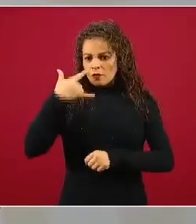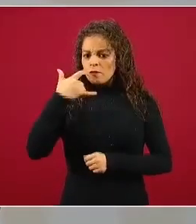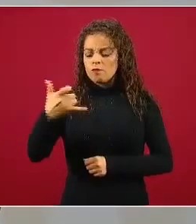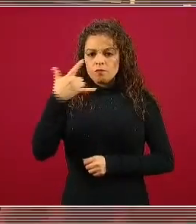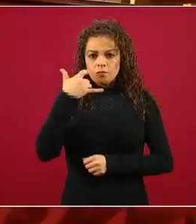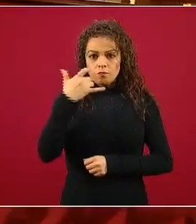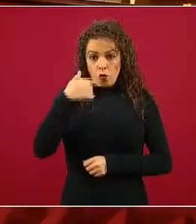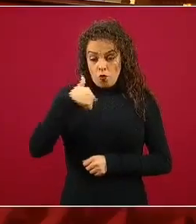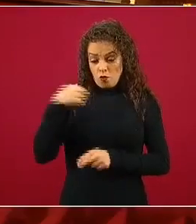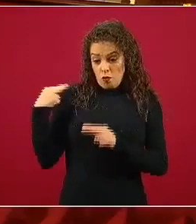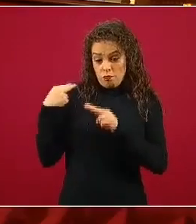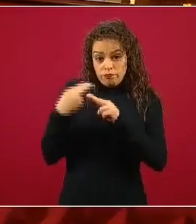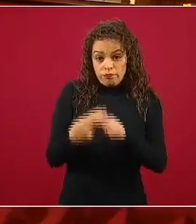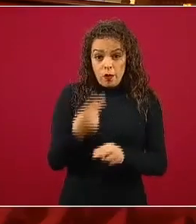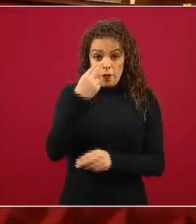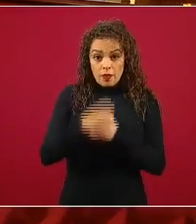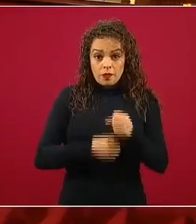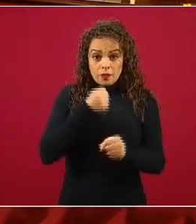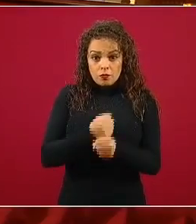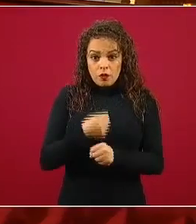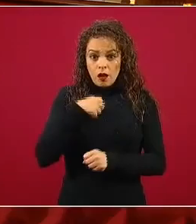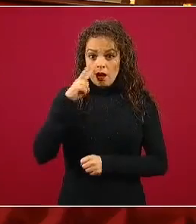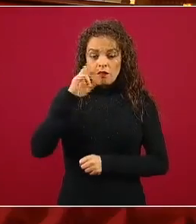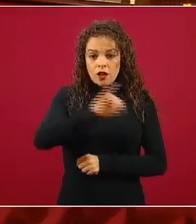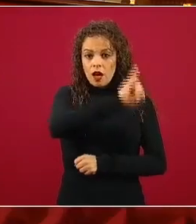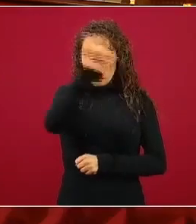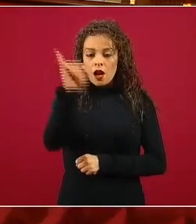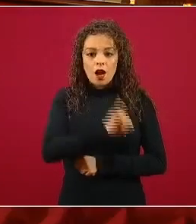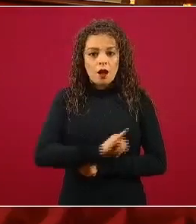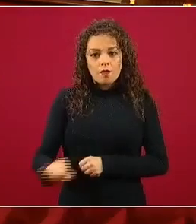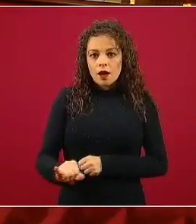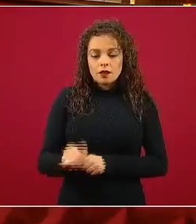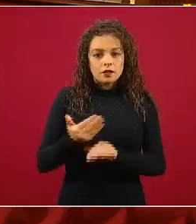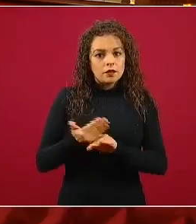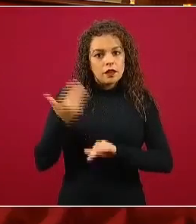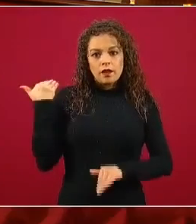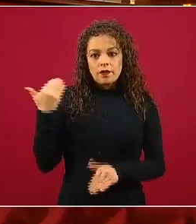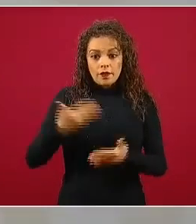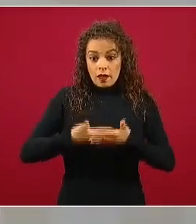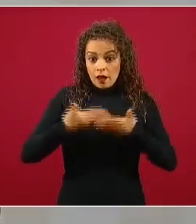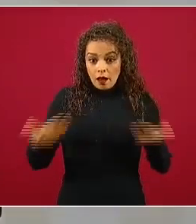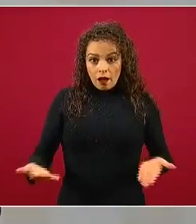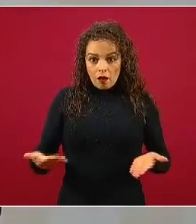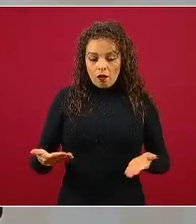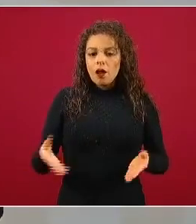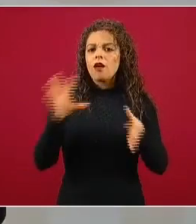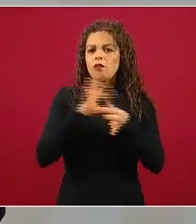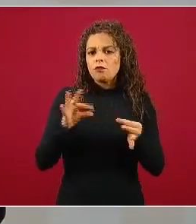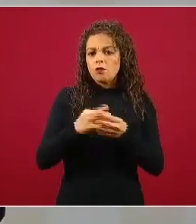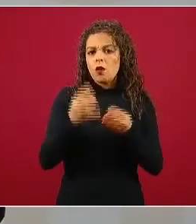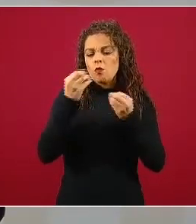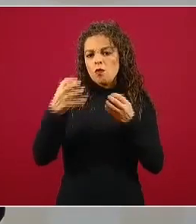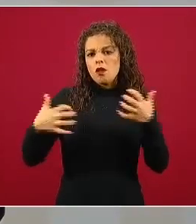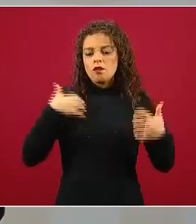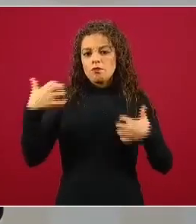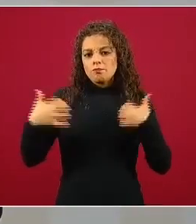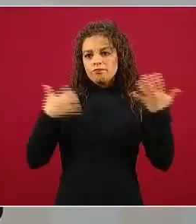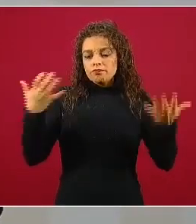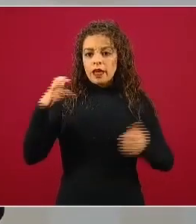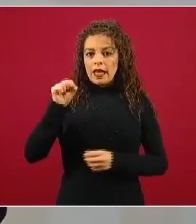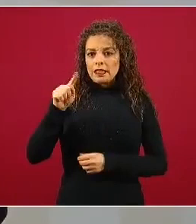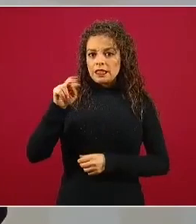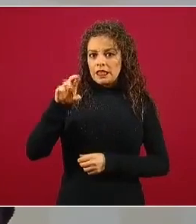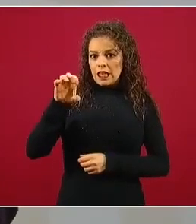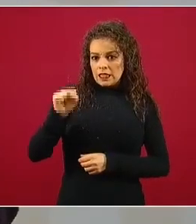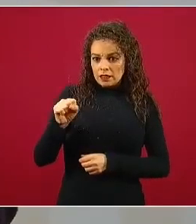años de médico nunca había visto previamente. El día de hoy se ha hablado mucho sobre el estrés, el estrés es una palabra que los